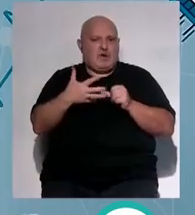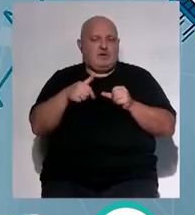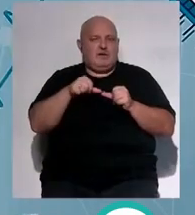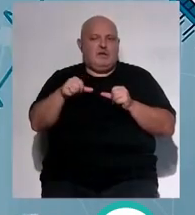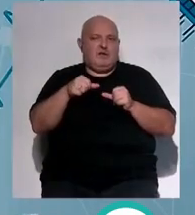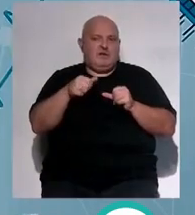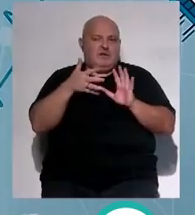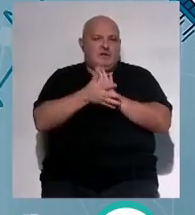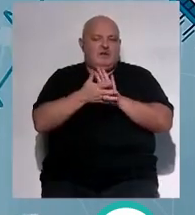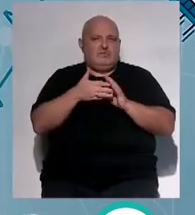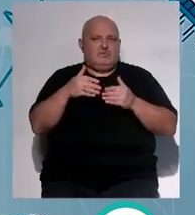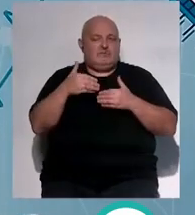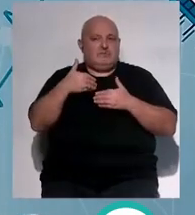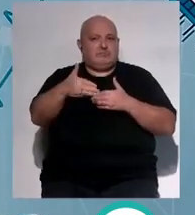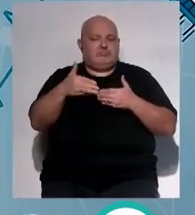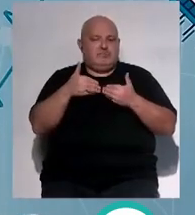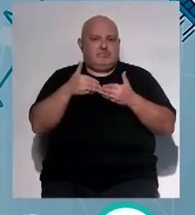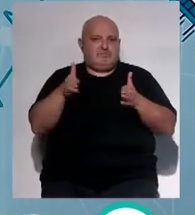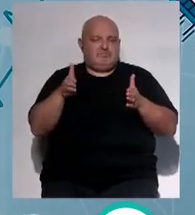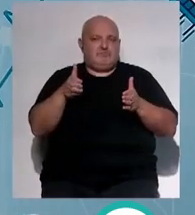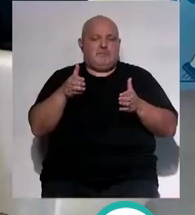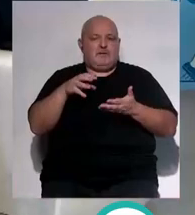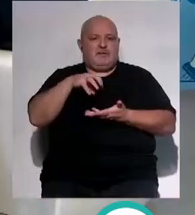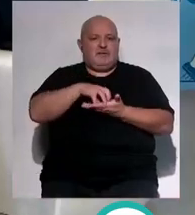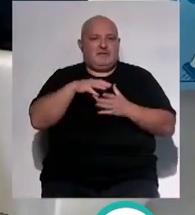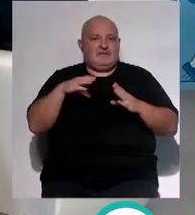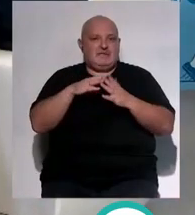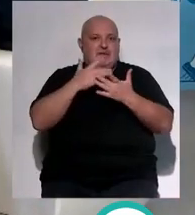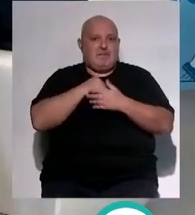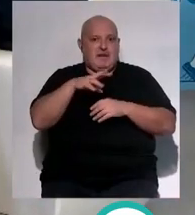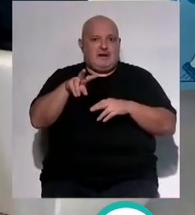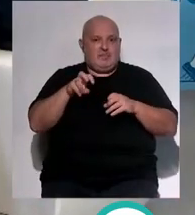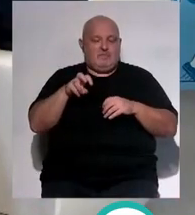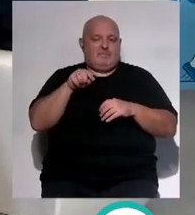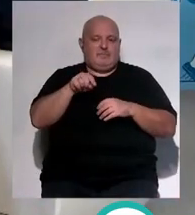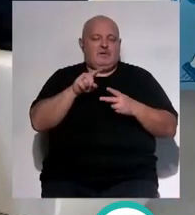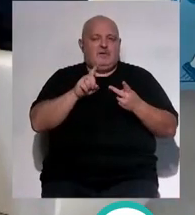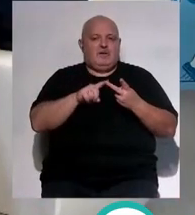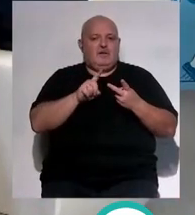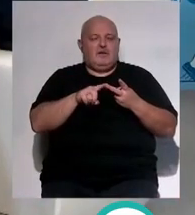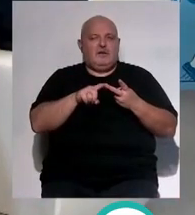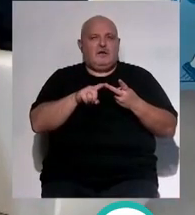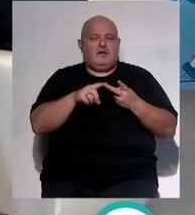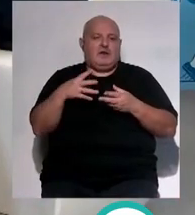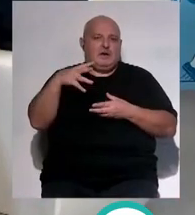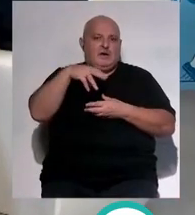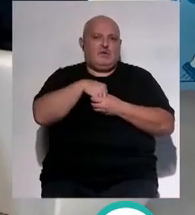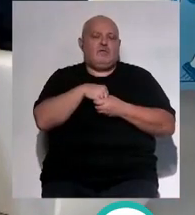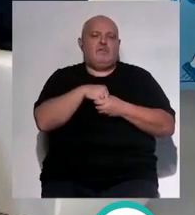hemos hablado de la próxima apertura de la clínica en Santa María del Mar hemos hablado de incluir